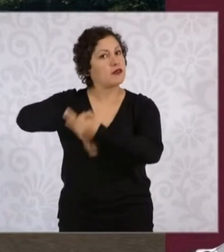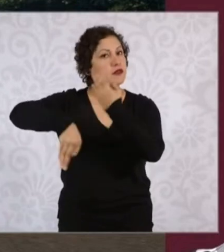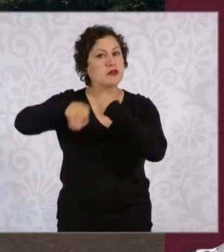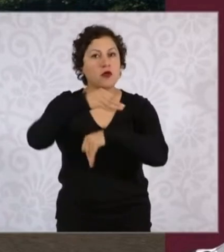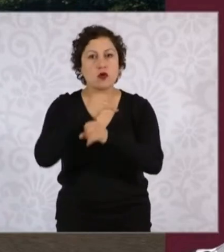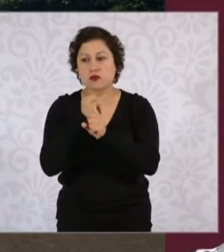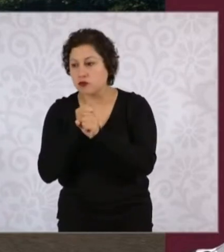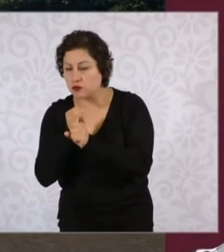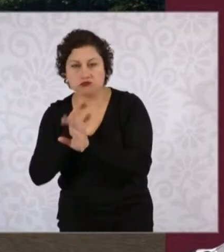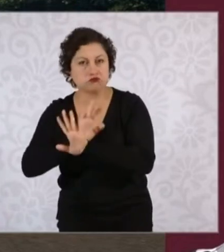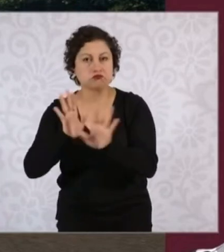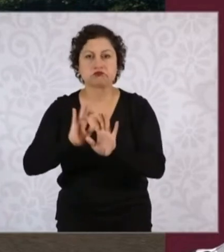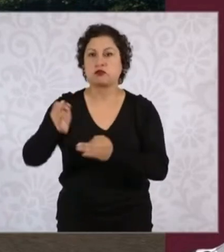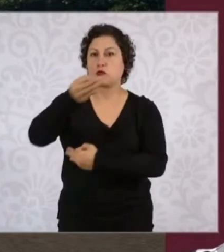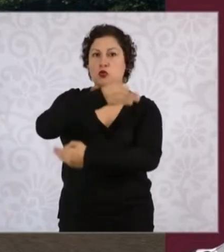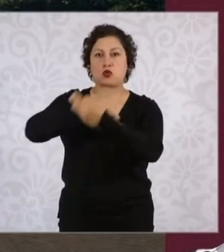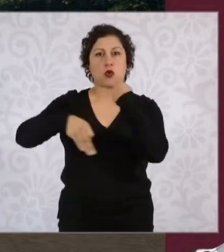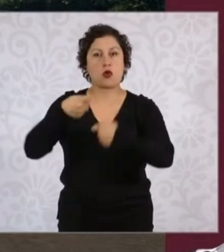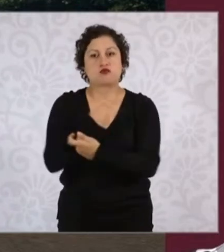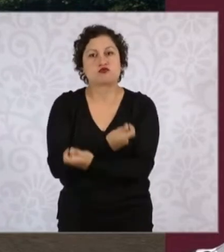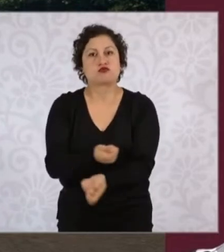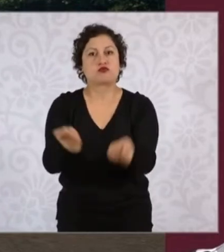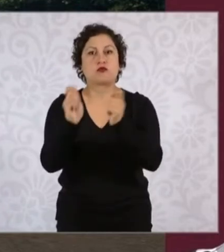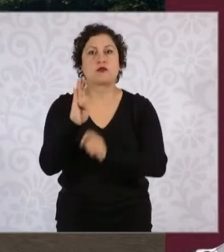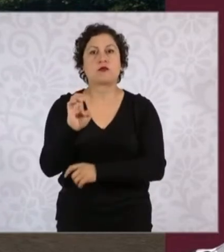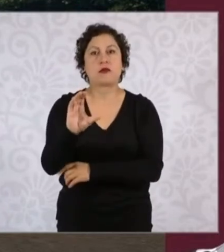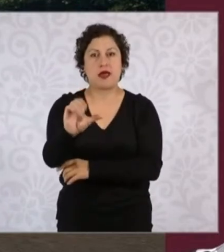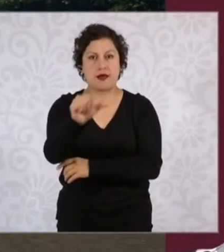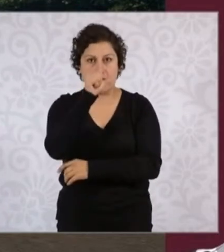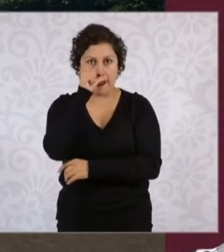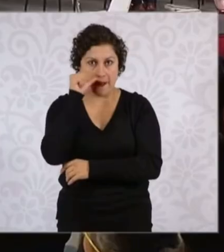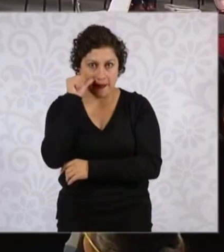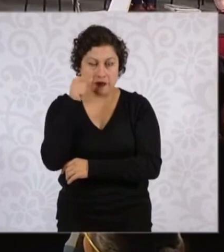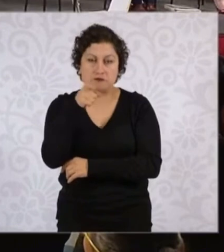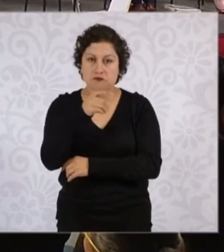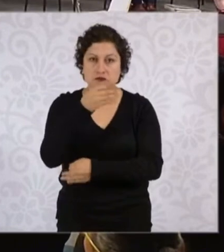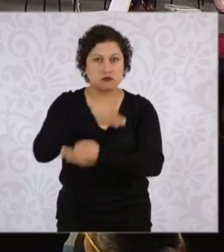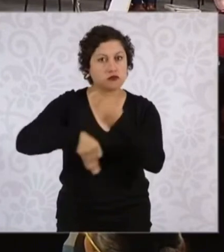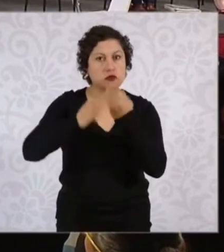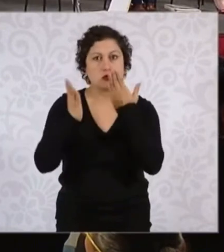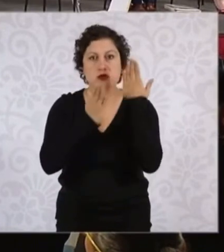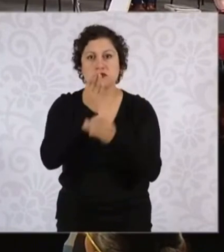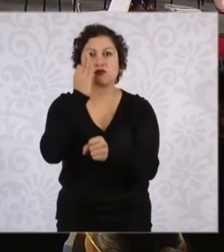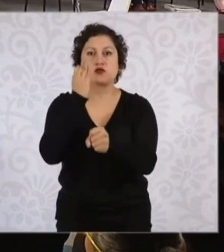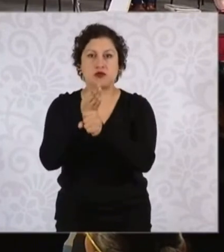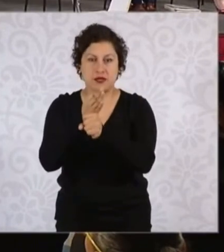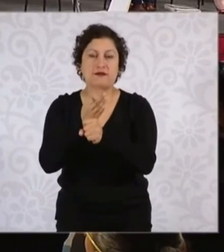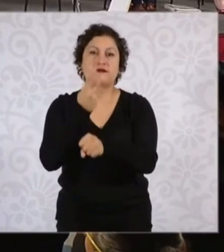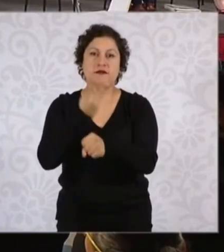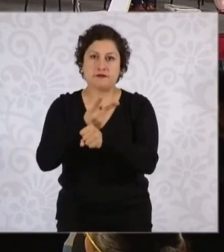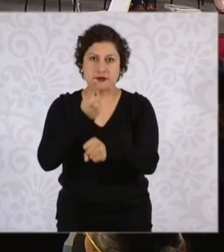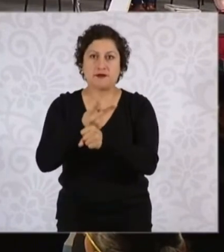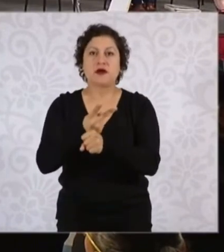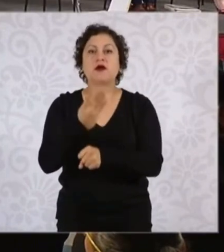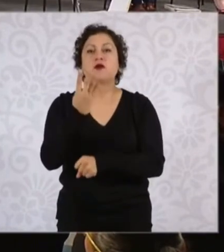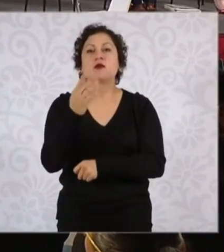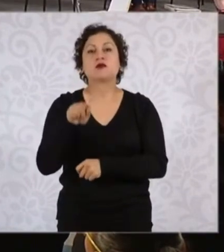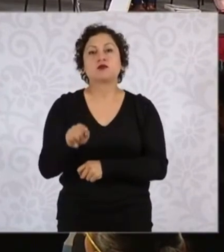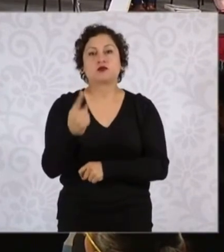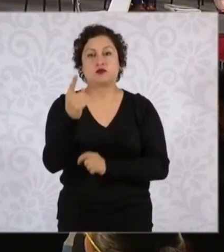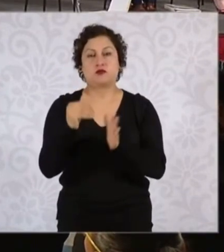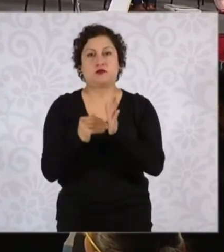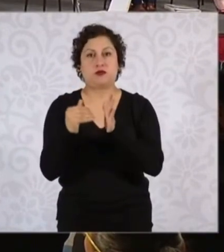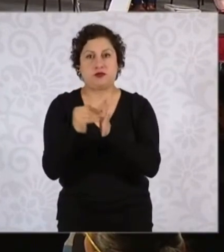estudiantes que estaban en ese nivel educativo, 4.1 millones de estudiantes,